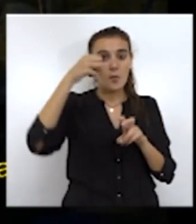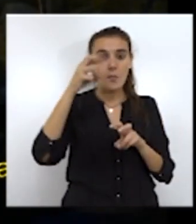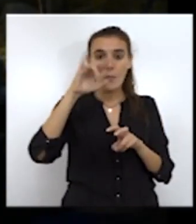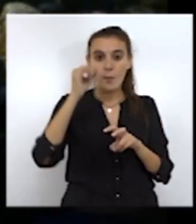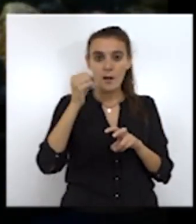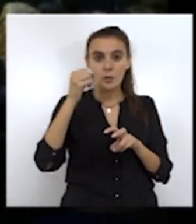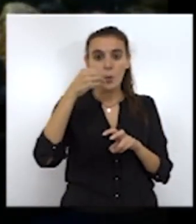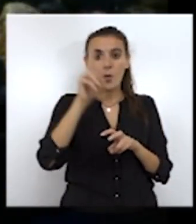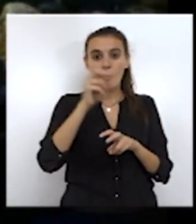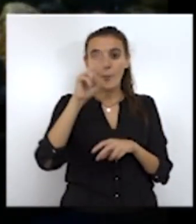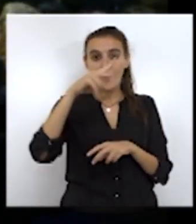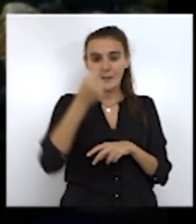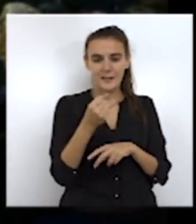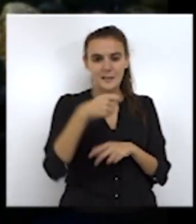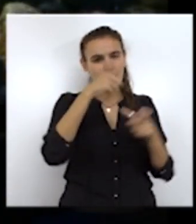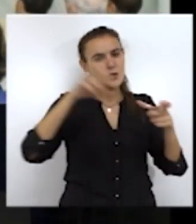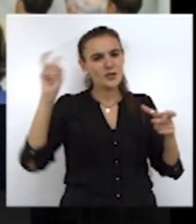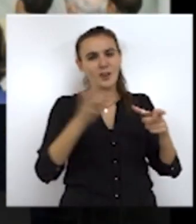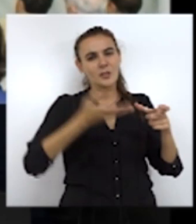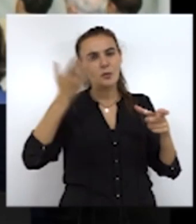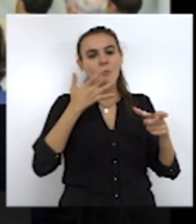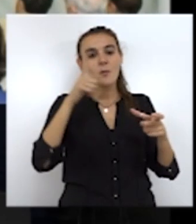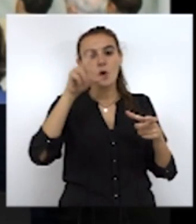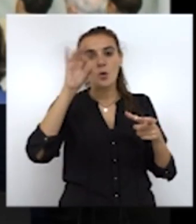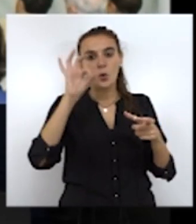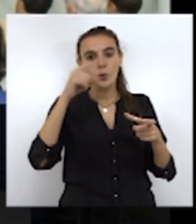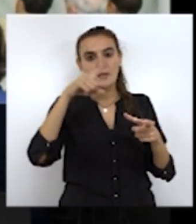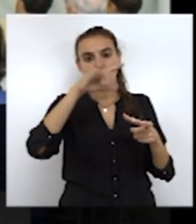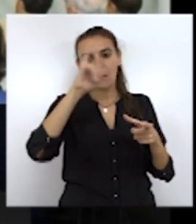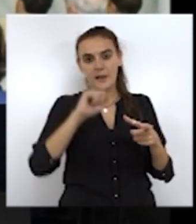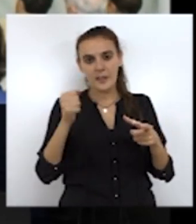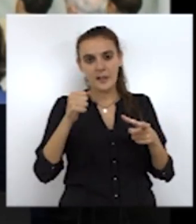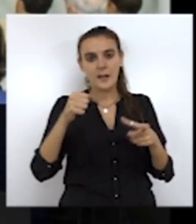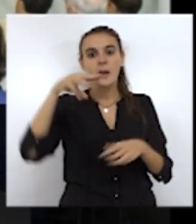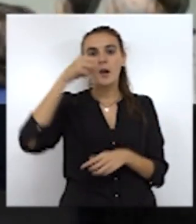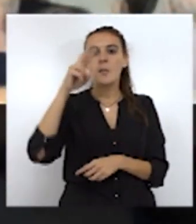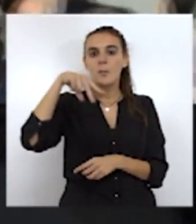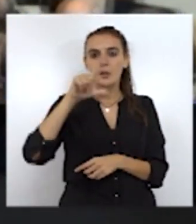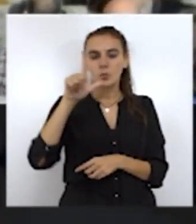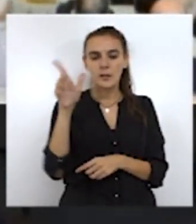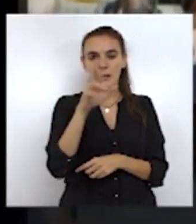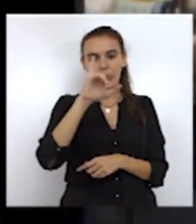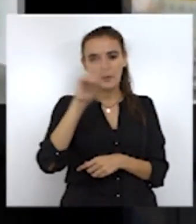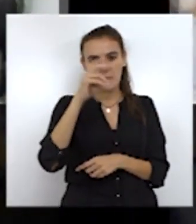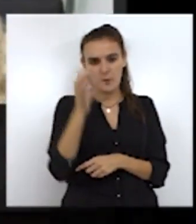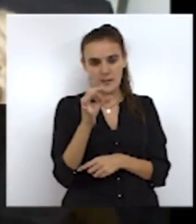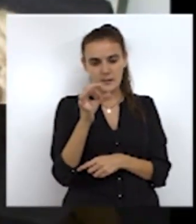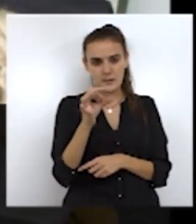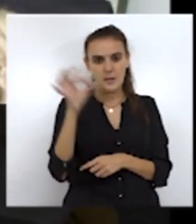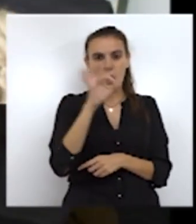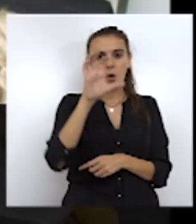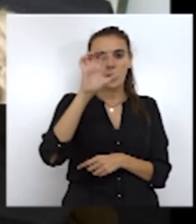Vargas Llosa, hasta otras personalidades literarias como Luis García Montero, Manuel Rivas, Lorenzo Silva, Eduardo Mendicuti